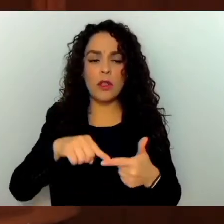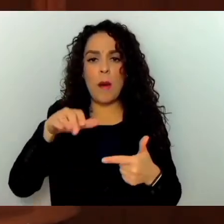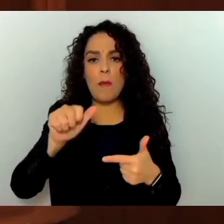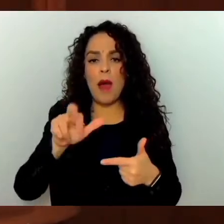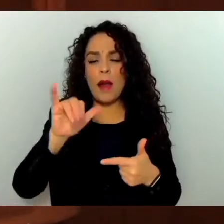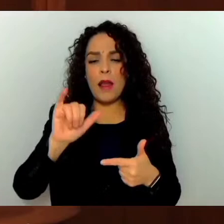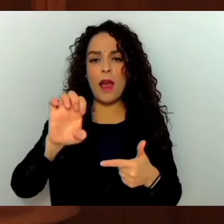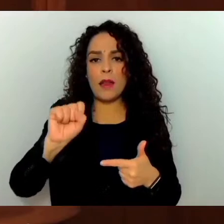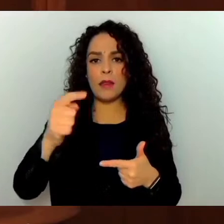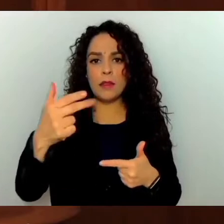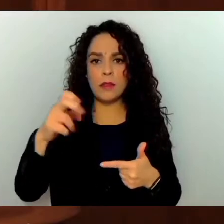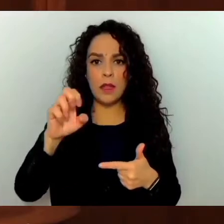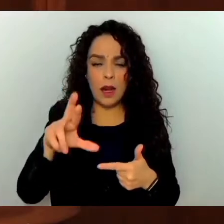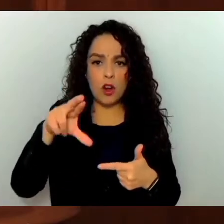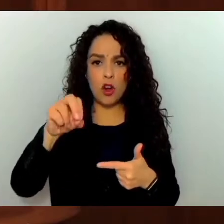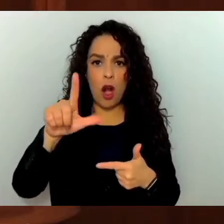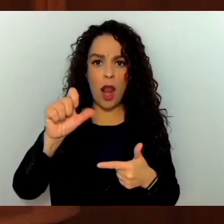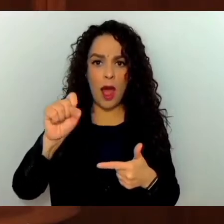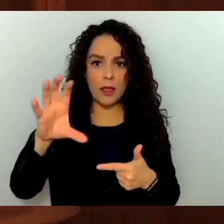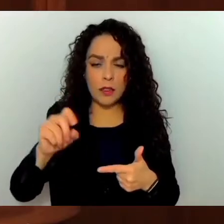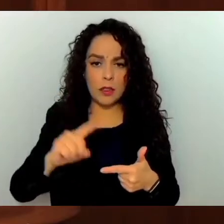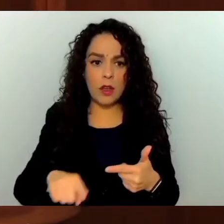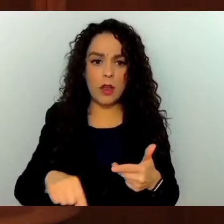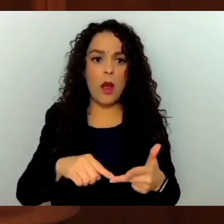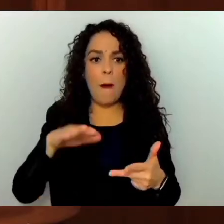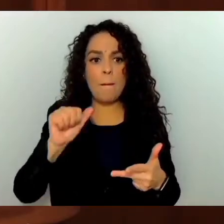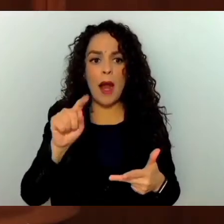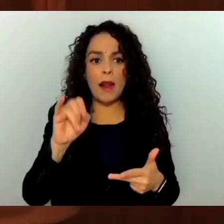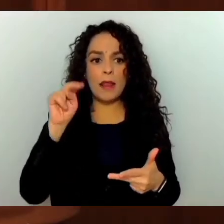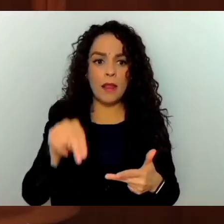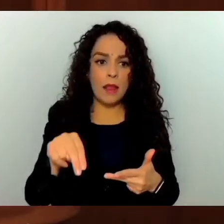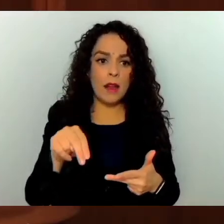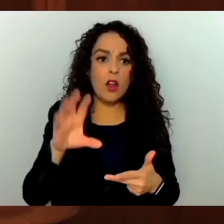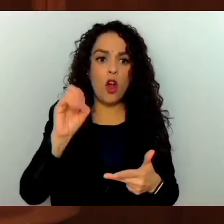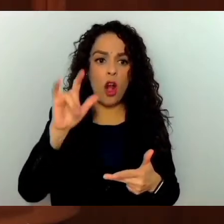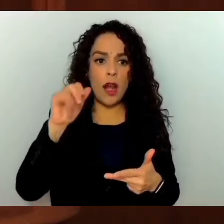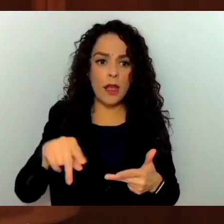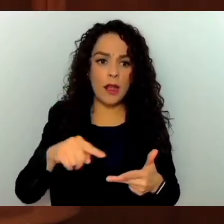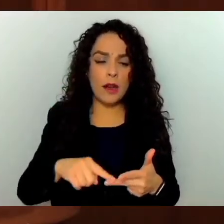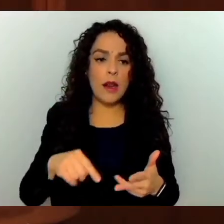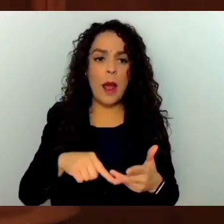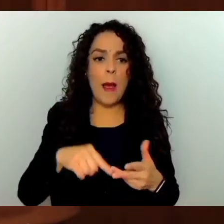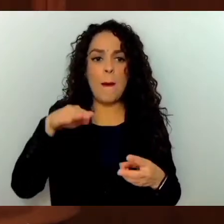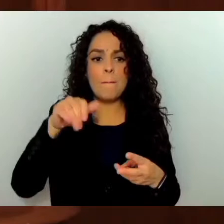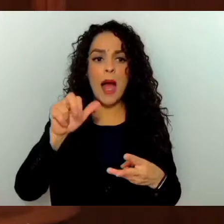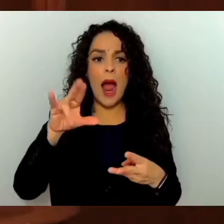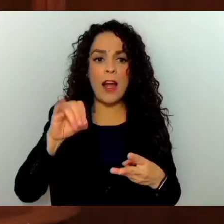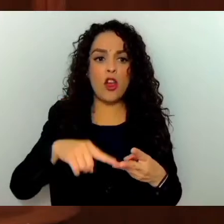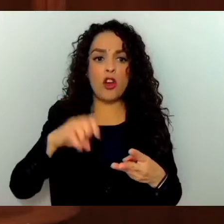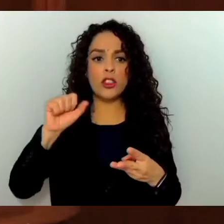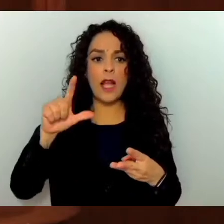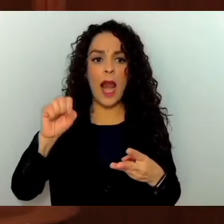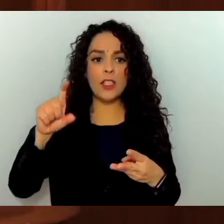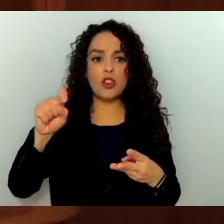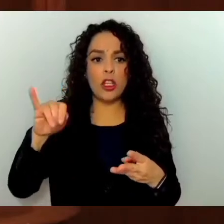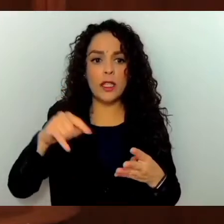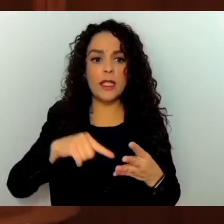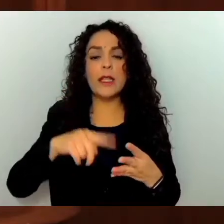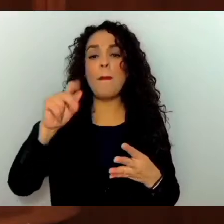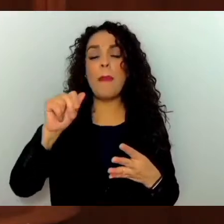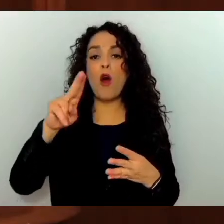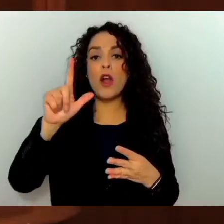Núñez, Martín Marín Colín, Mario Salas Ortiz y Paulina Telles Martínez.